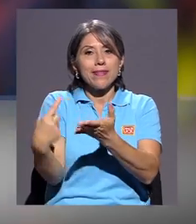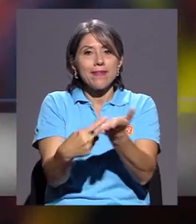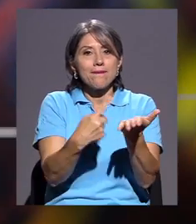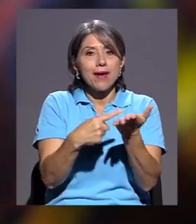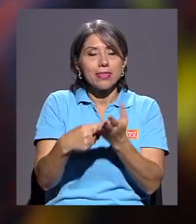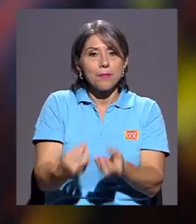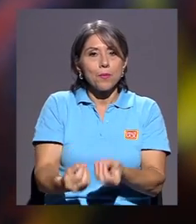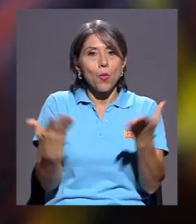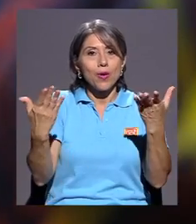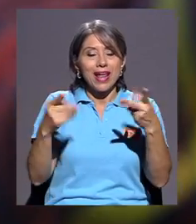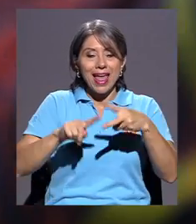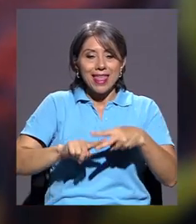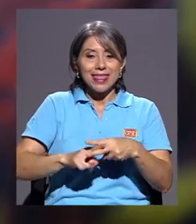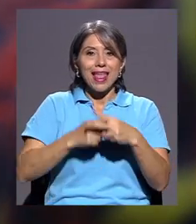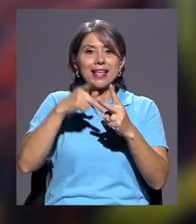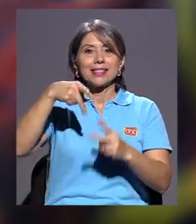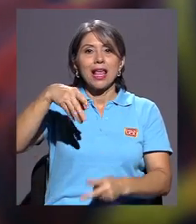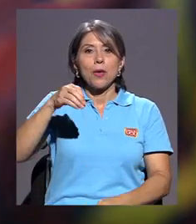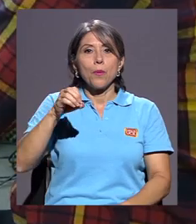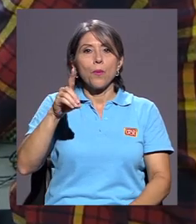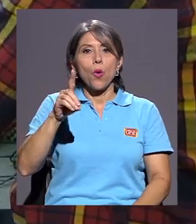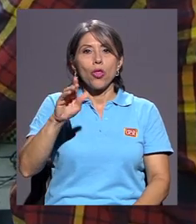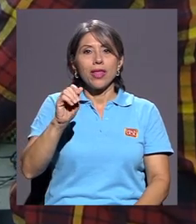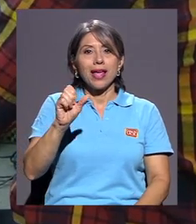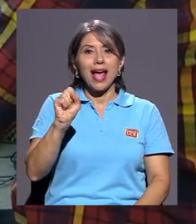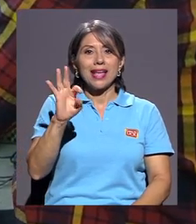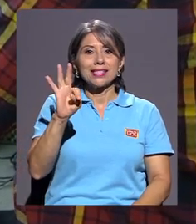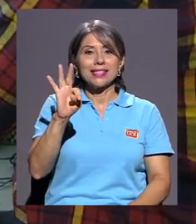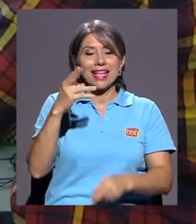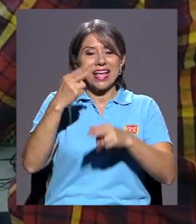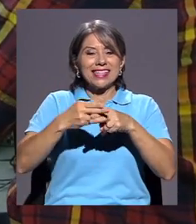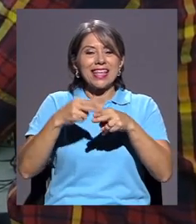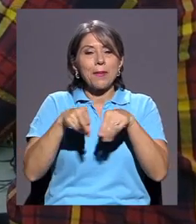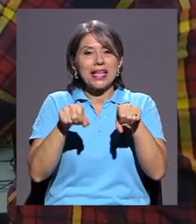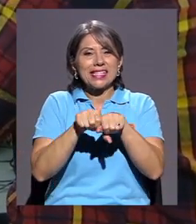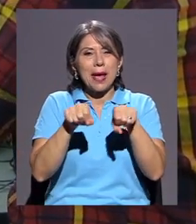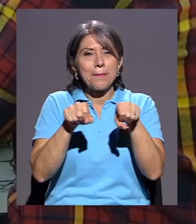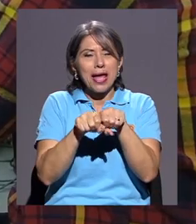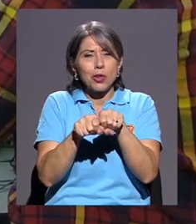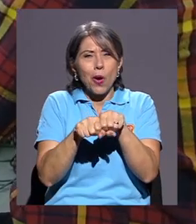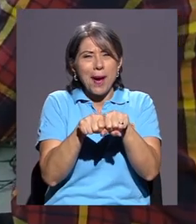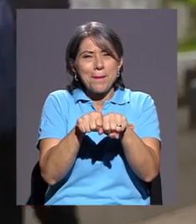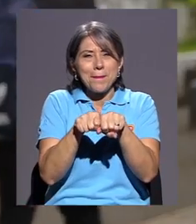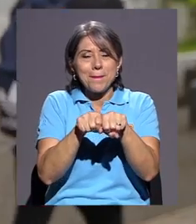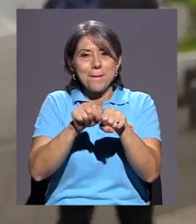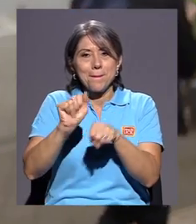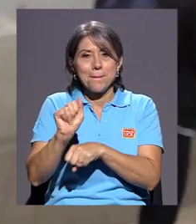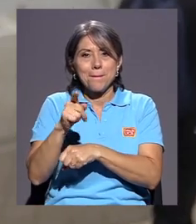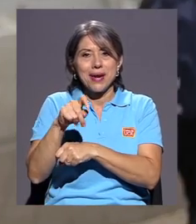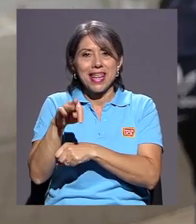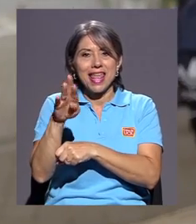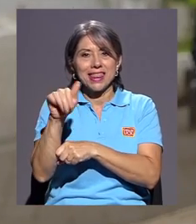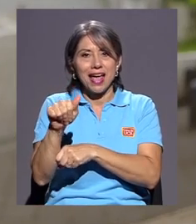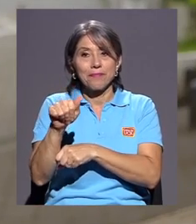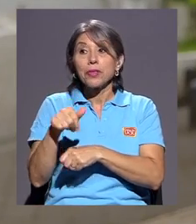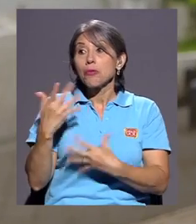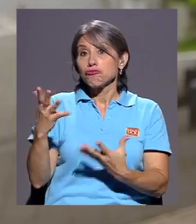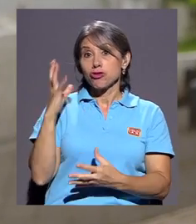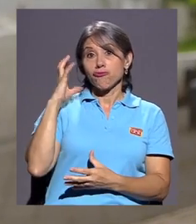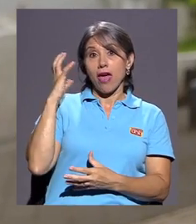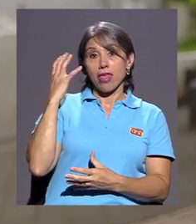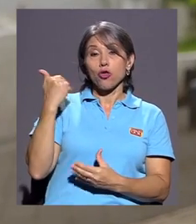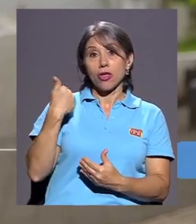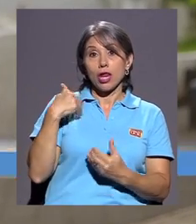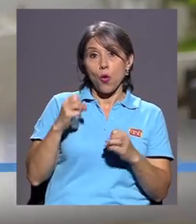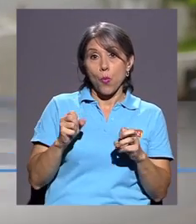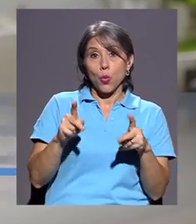debate público, es que nace el podcast El Zapato Aprieta. Por un lado la radio tiene todo el espacio y el